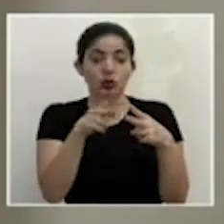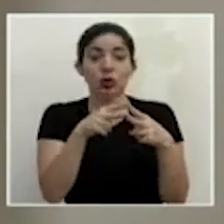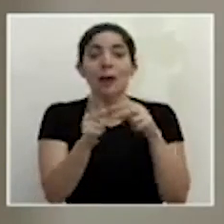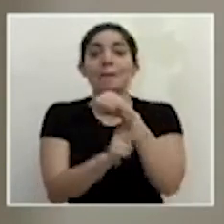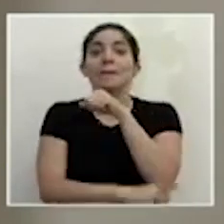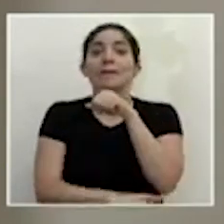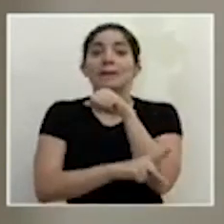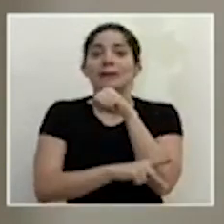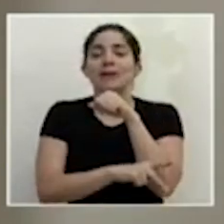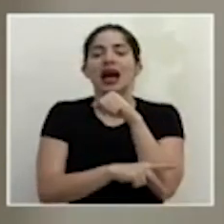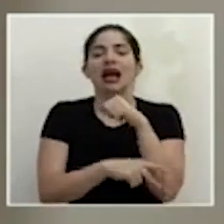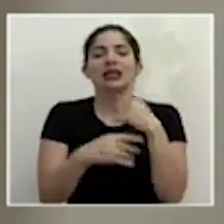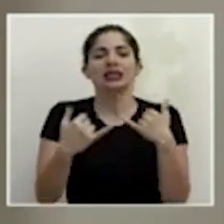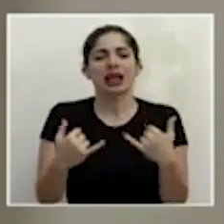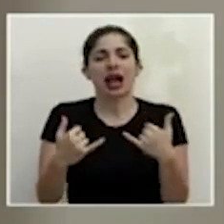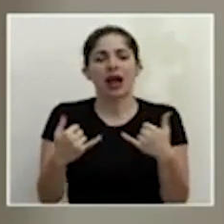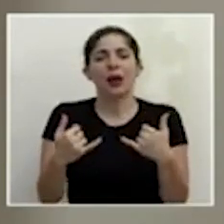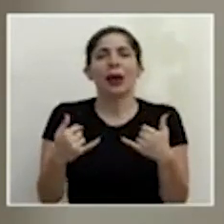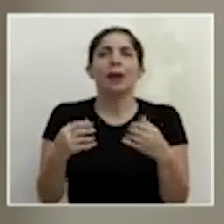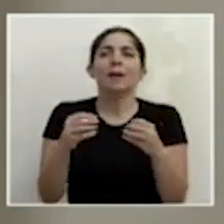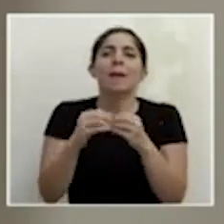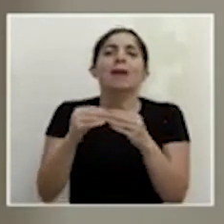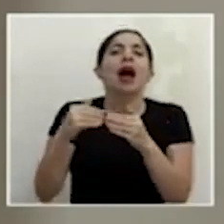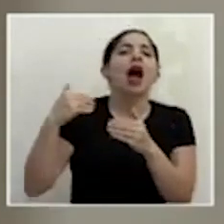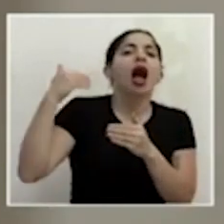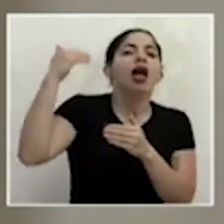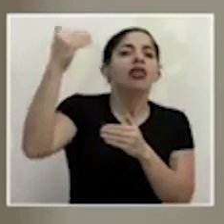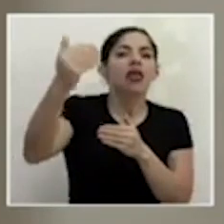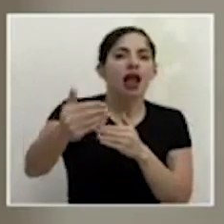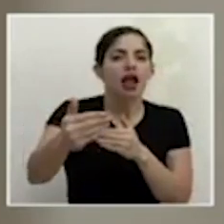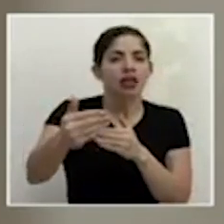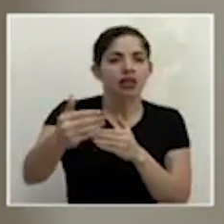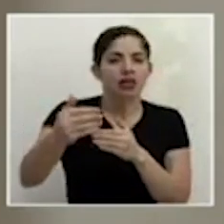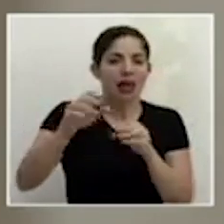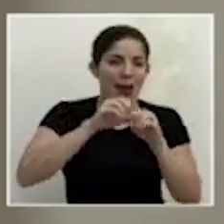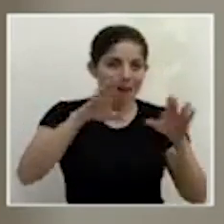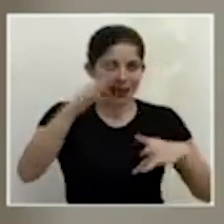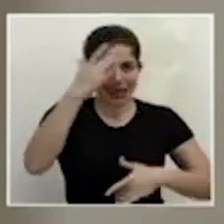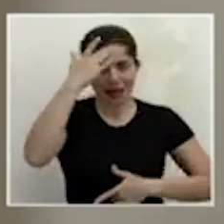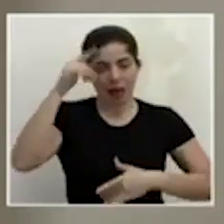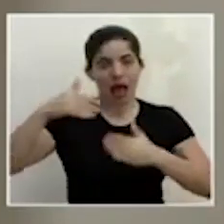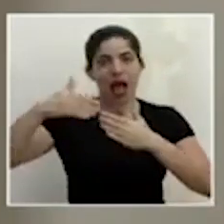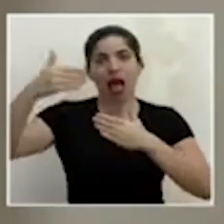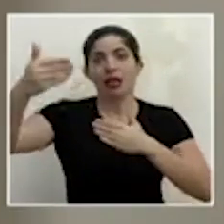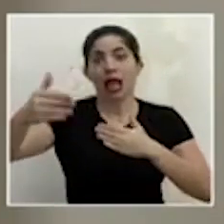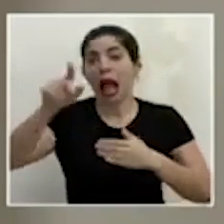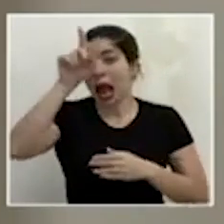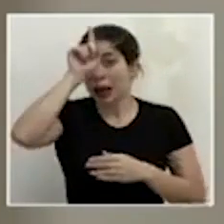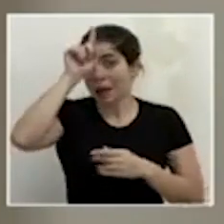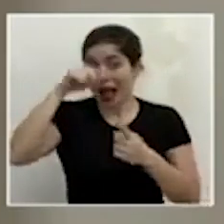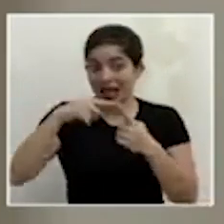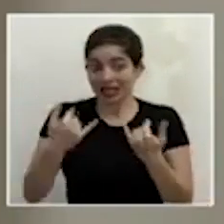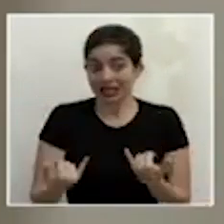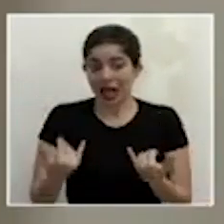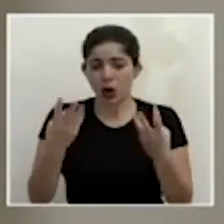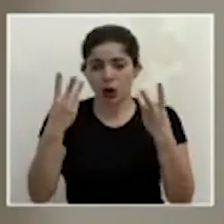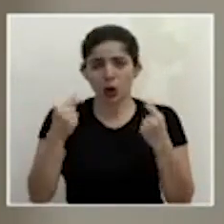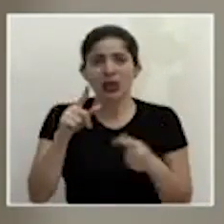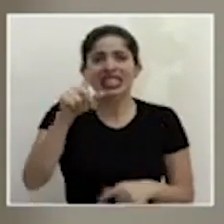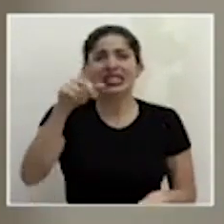países que van más digamos más adelante en esta pandemia Alemania al día de hoy tiene